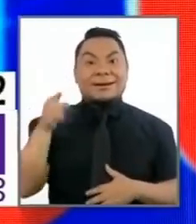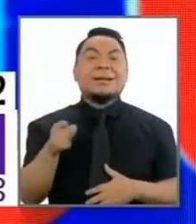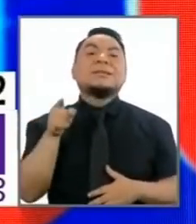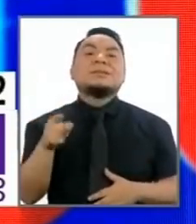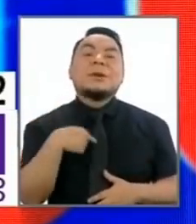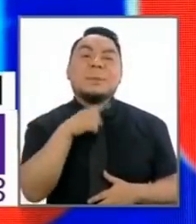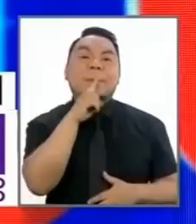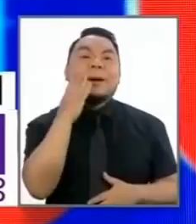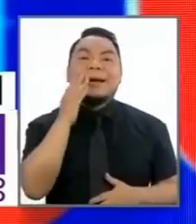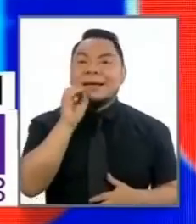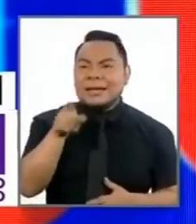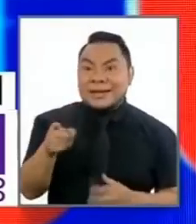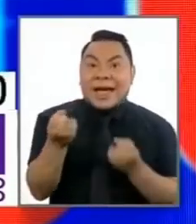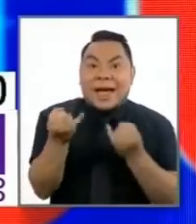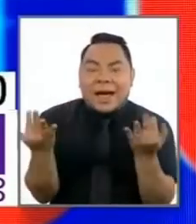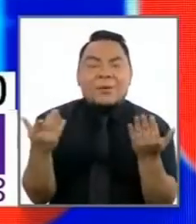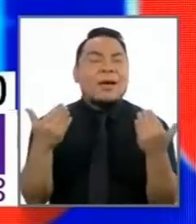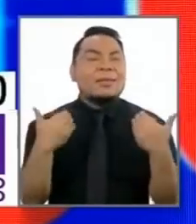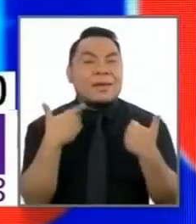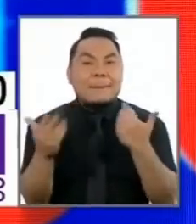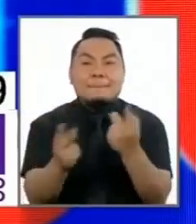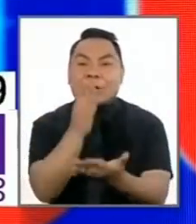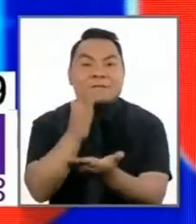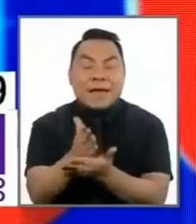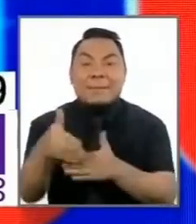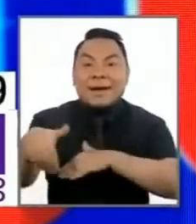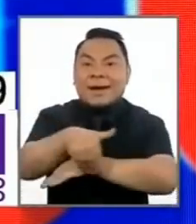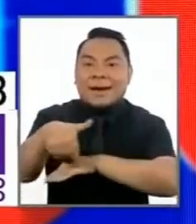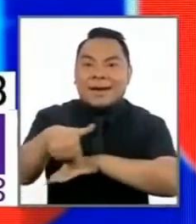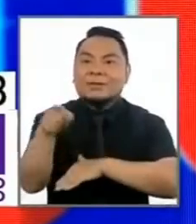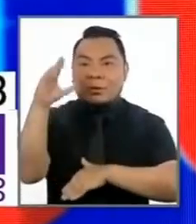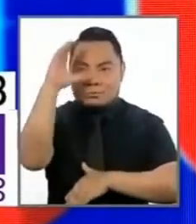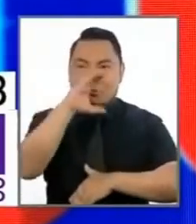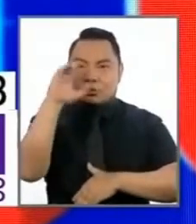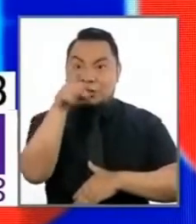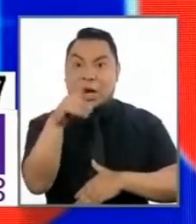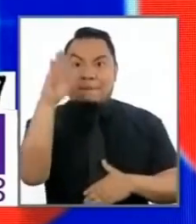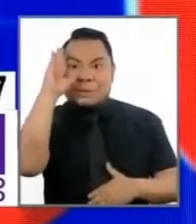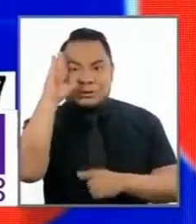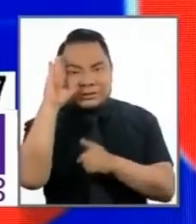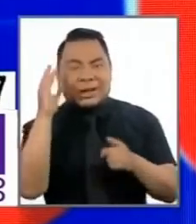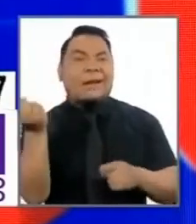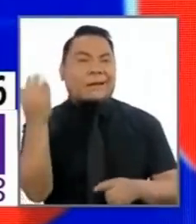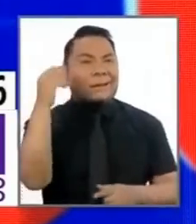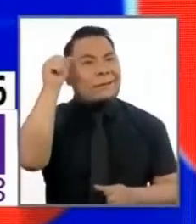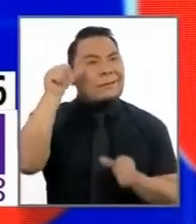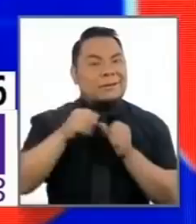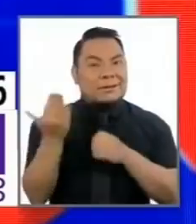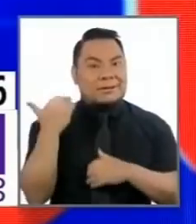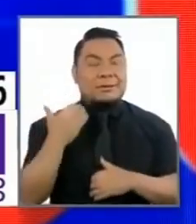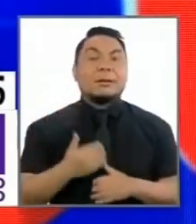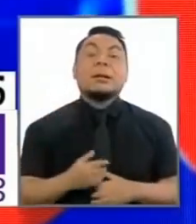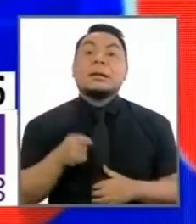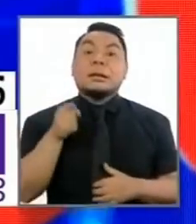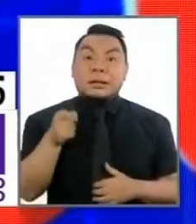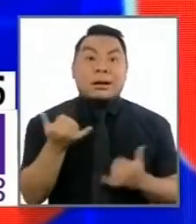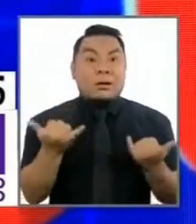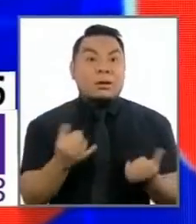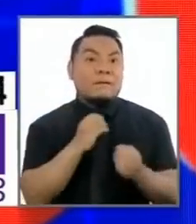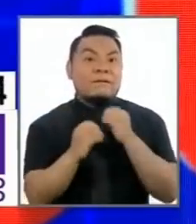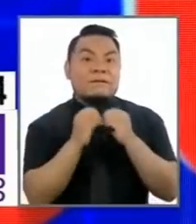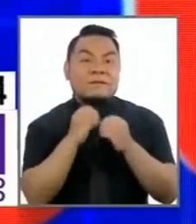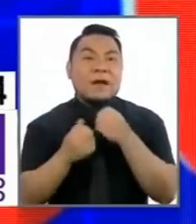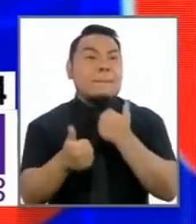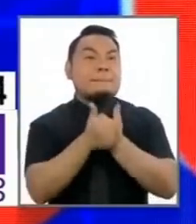tus padres te decían, si es que tienes algún problema en la calle, busca un policía. Si hoy queremos resolver el tema de la inseguridad,